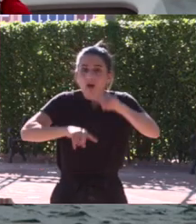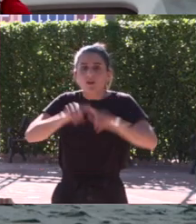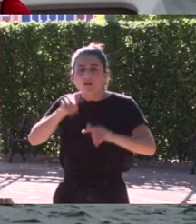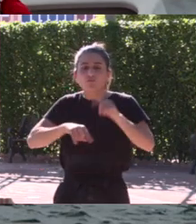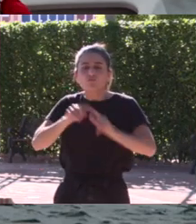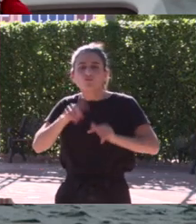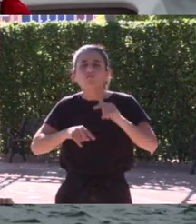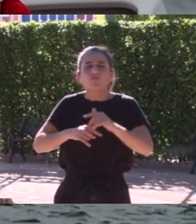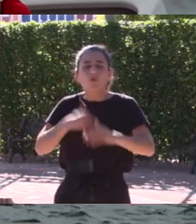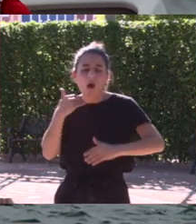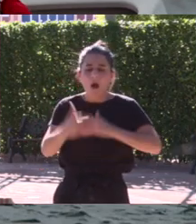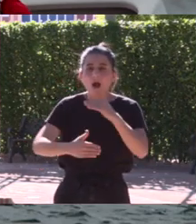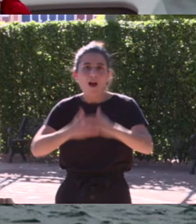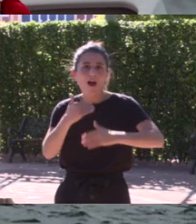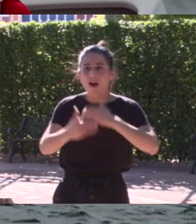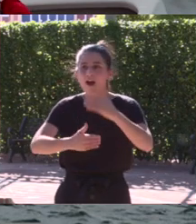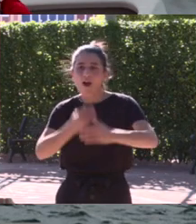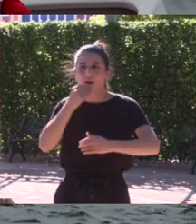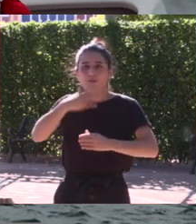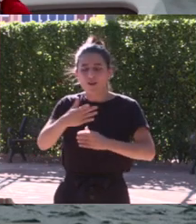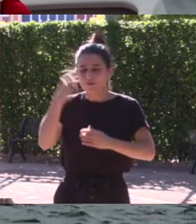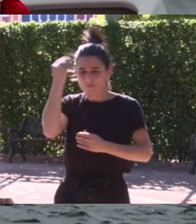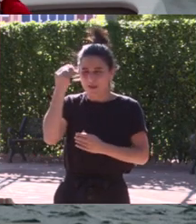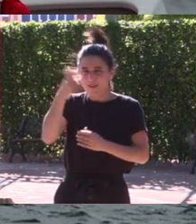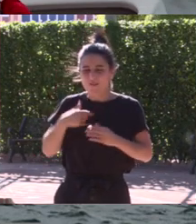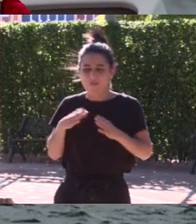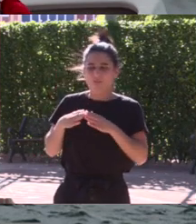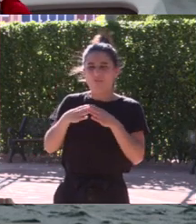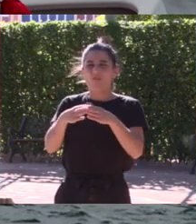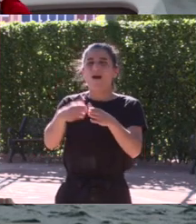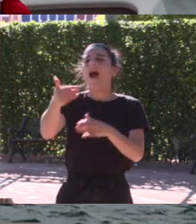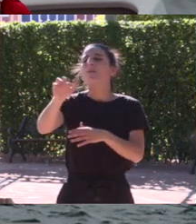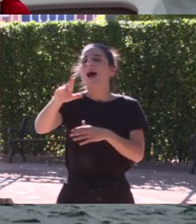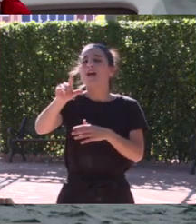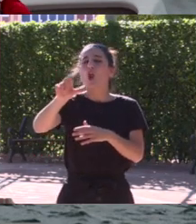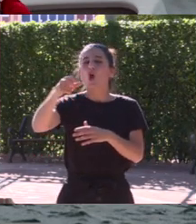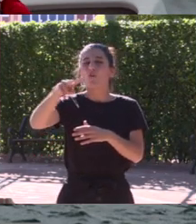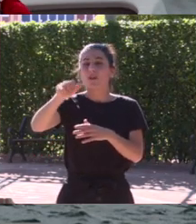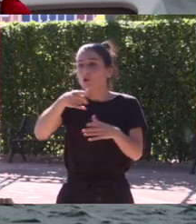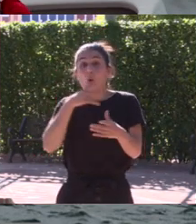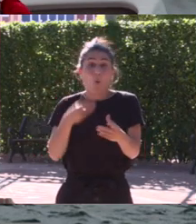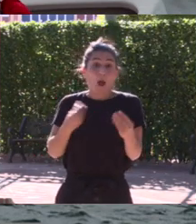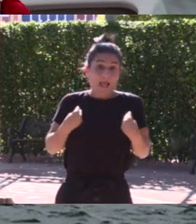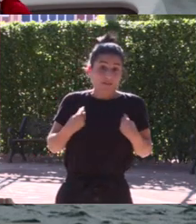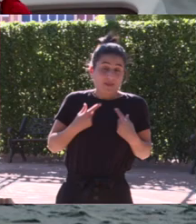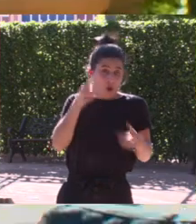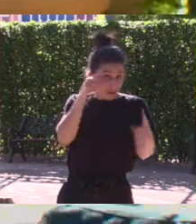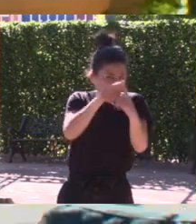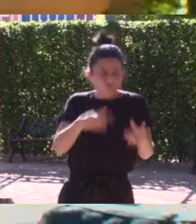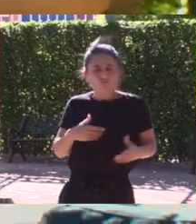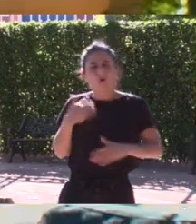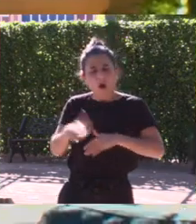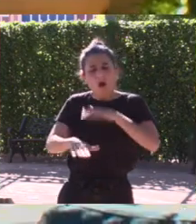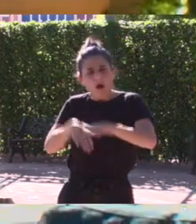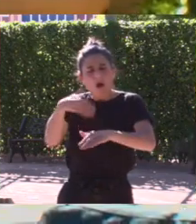vas navegando te parece que vas fenomenal navegando hacia la baliza de Barlovento o navegando por la vida hacia el objetivo